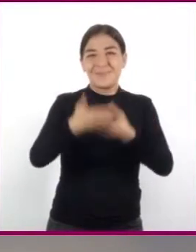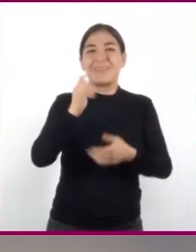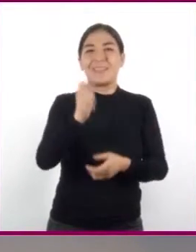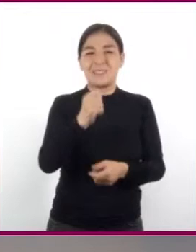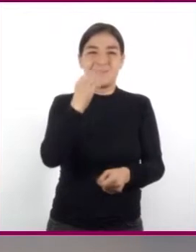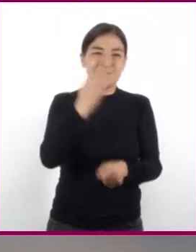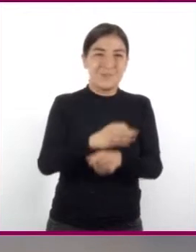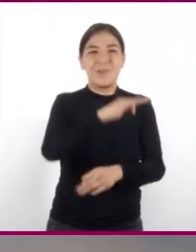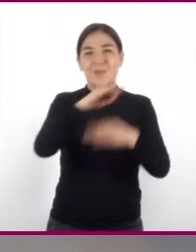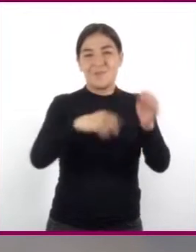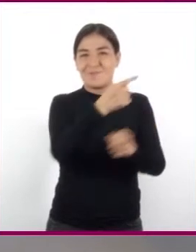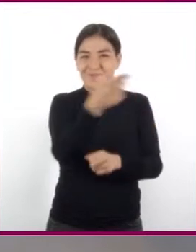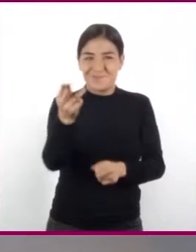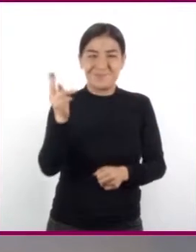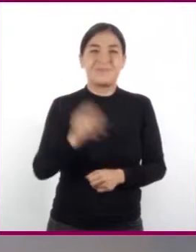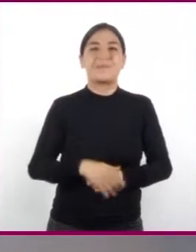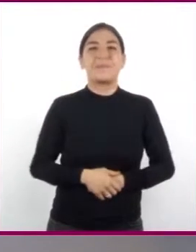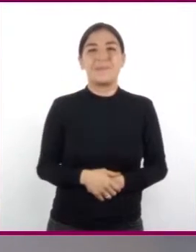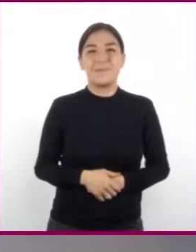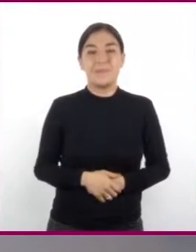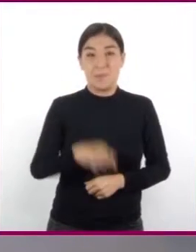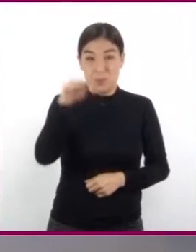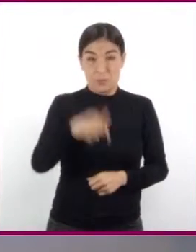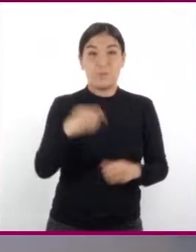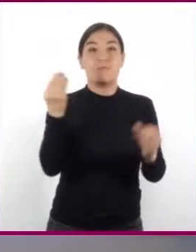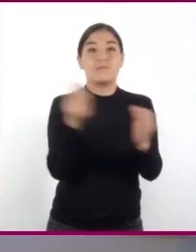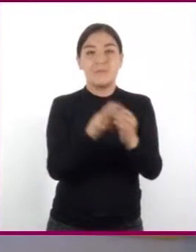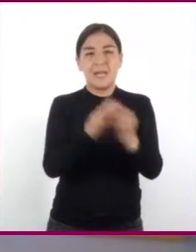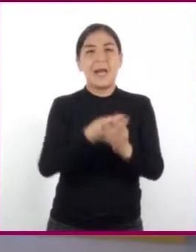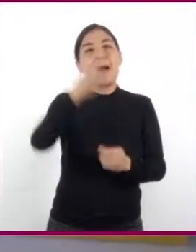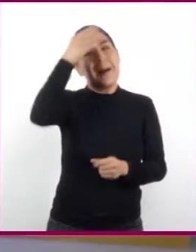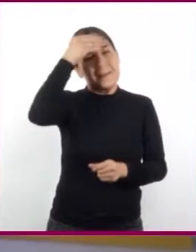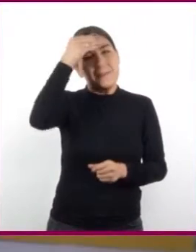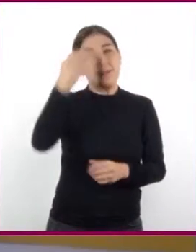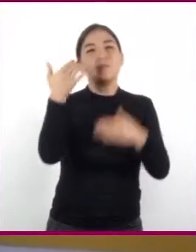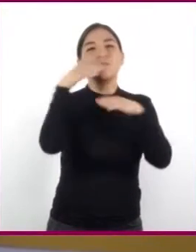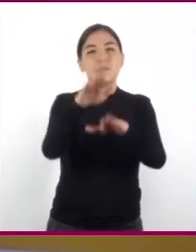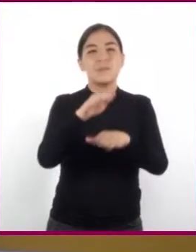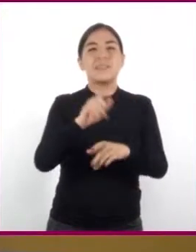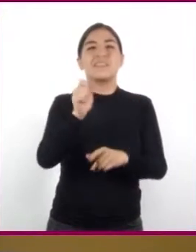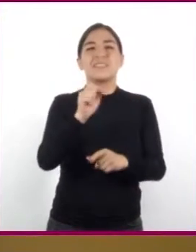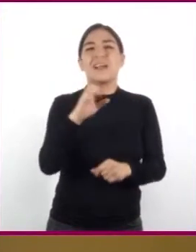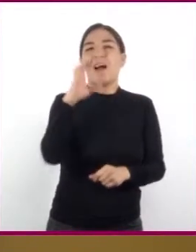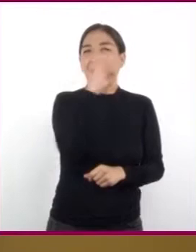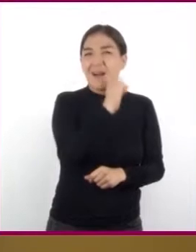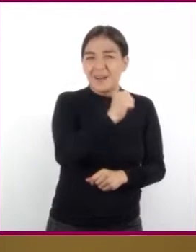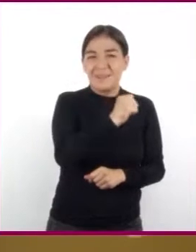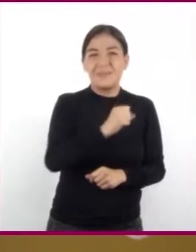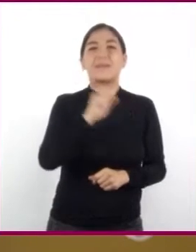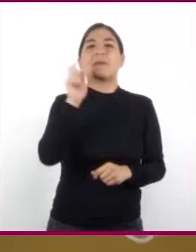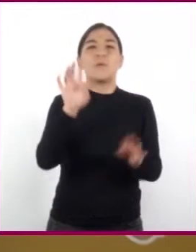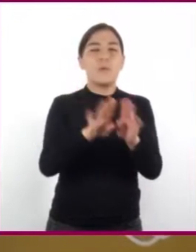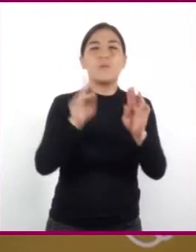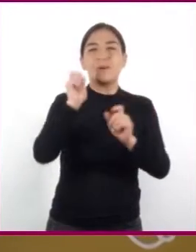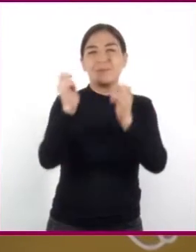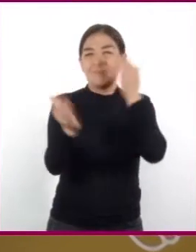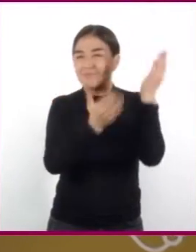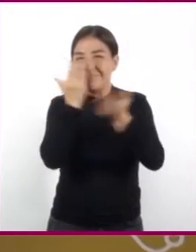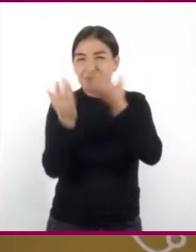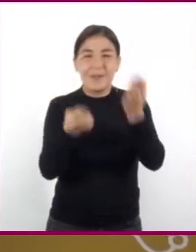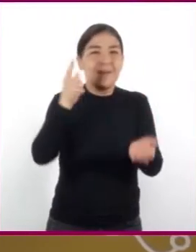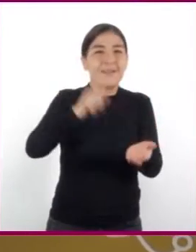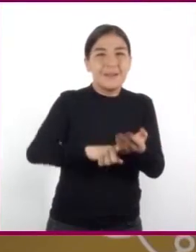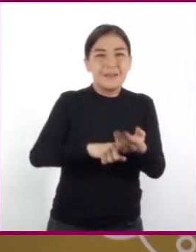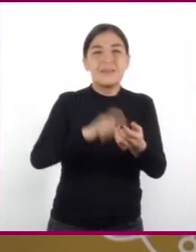todas y todos ustedes. En esta sesión aprenderemos sobre el calor y lo analizaremos a través